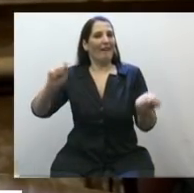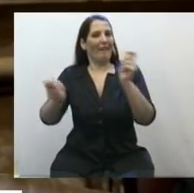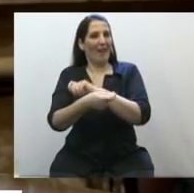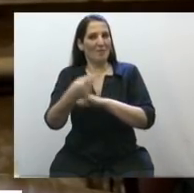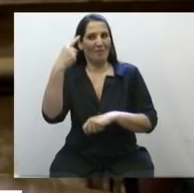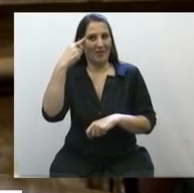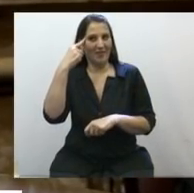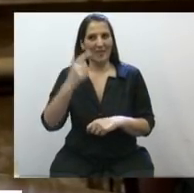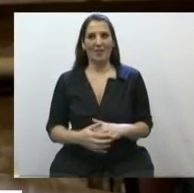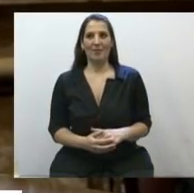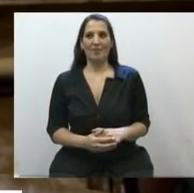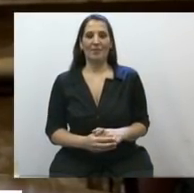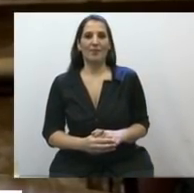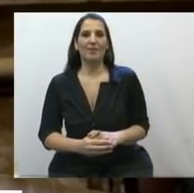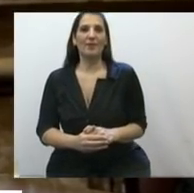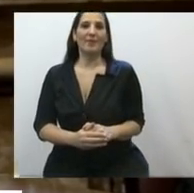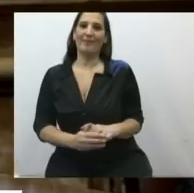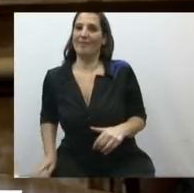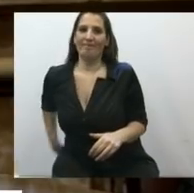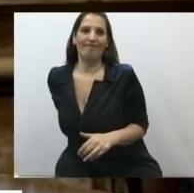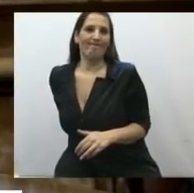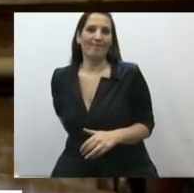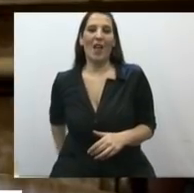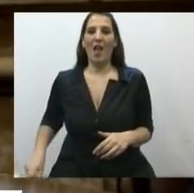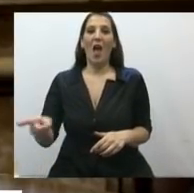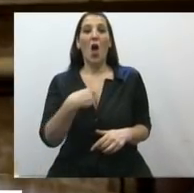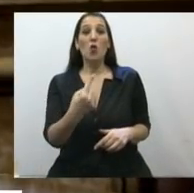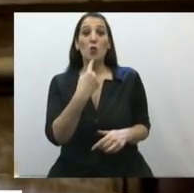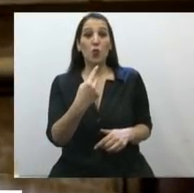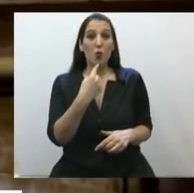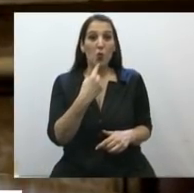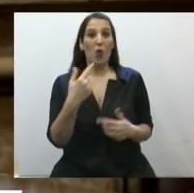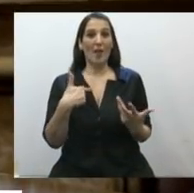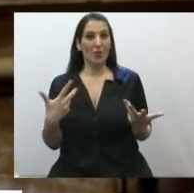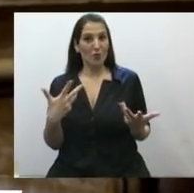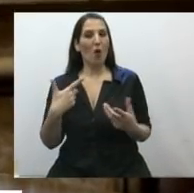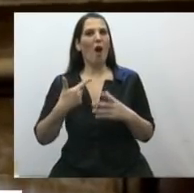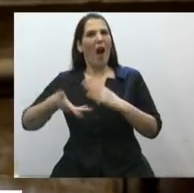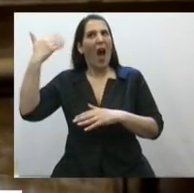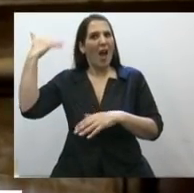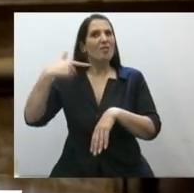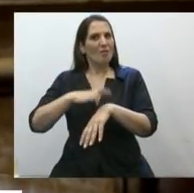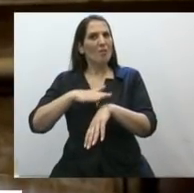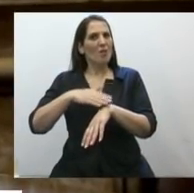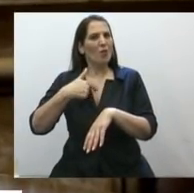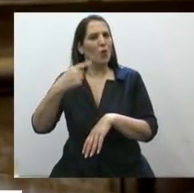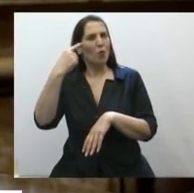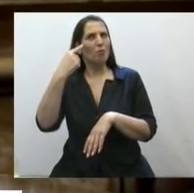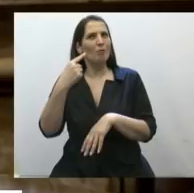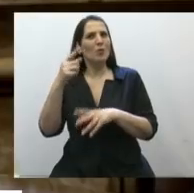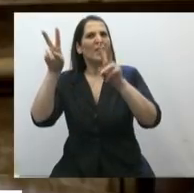Y a decir verdad, las dudas, las inquietudes que en su momento tenía respecto al tema